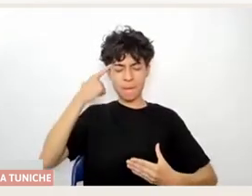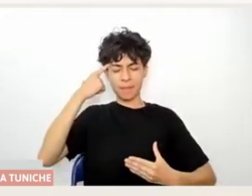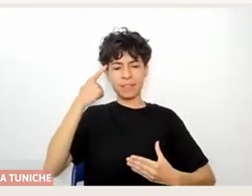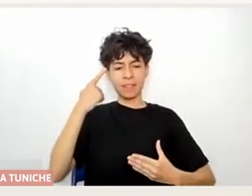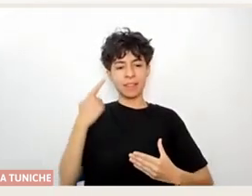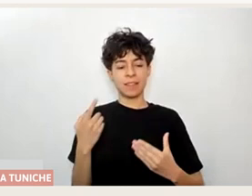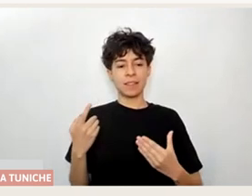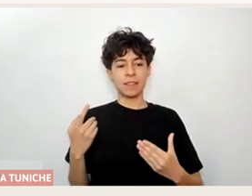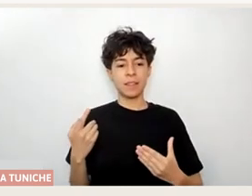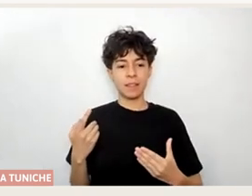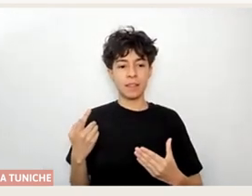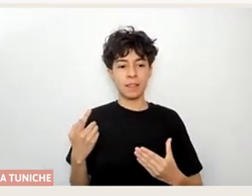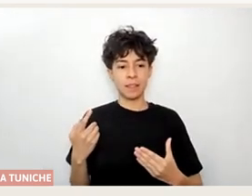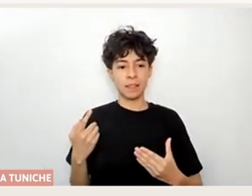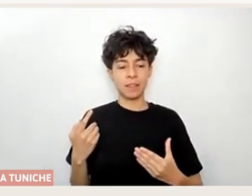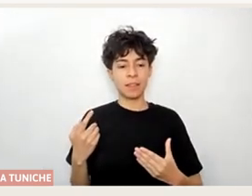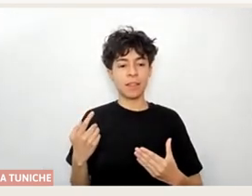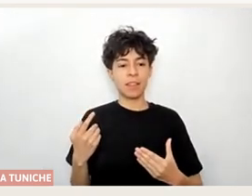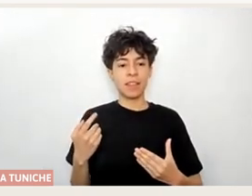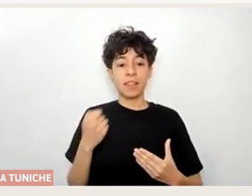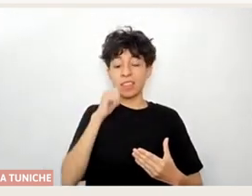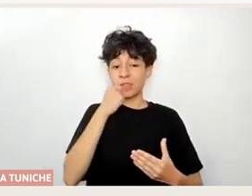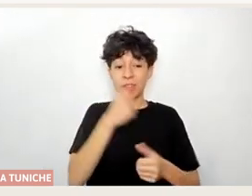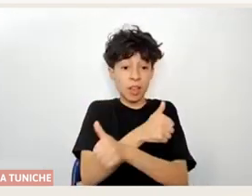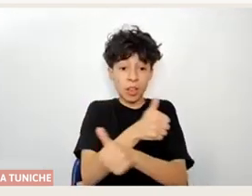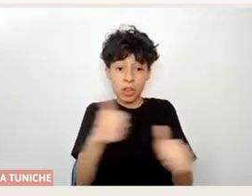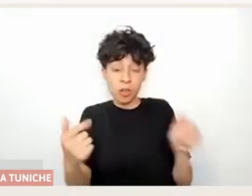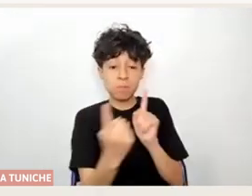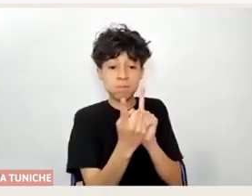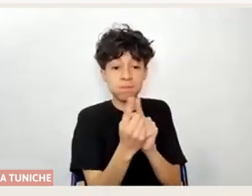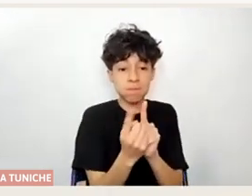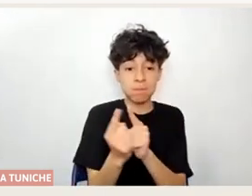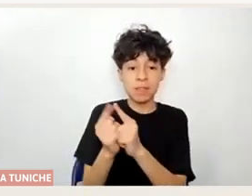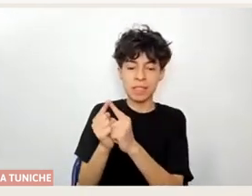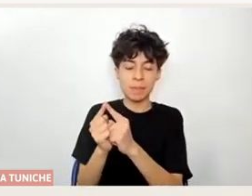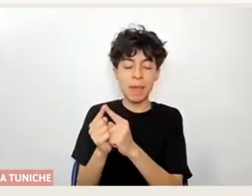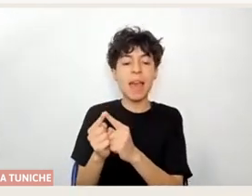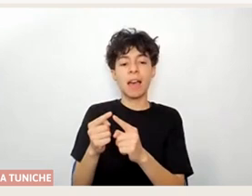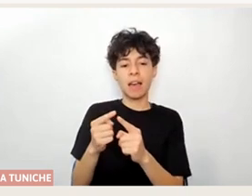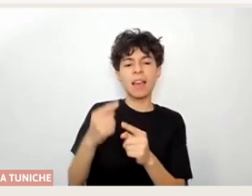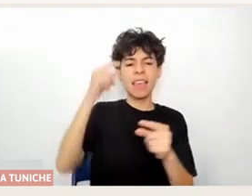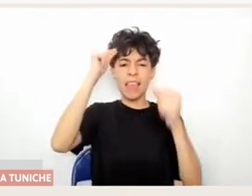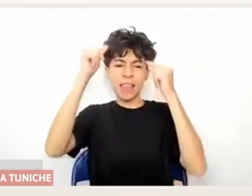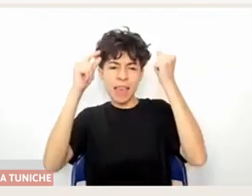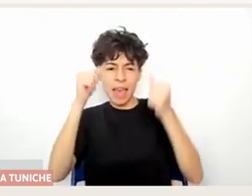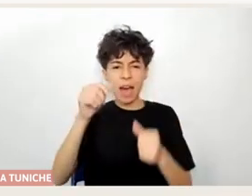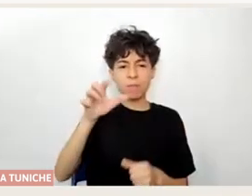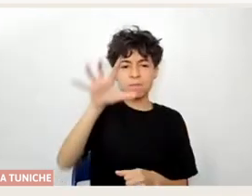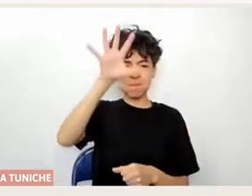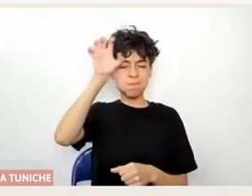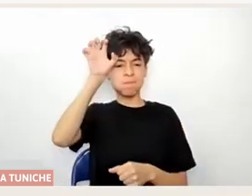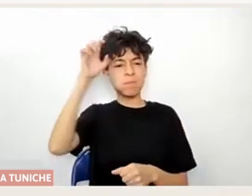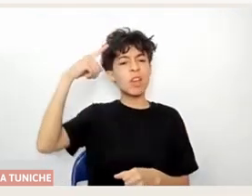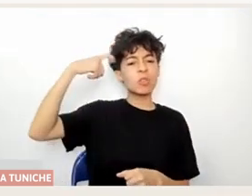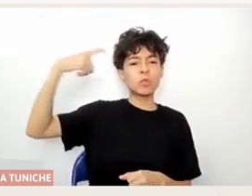es incluido. Sino que donde expandimos de manera colectiva nuestras percepciones, nuestras ideas, nuestros